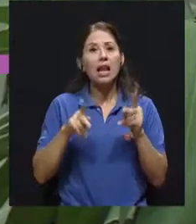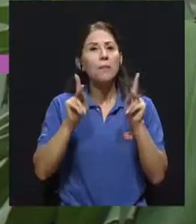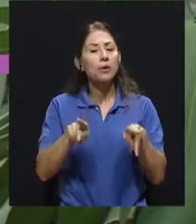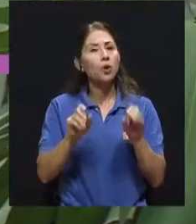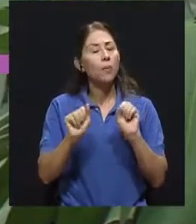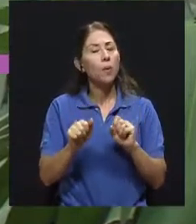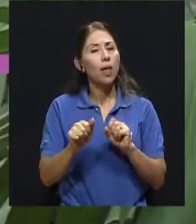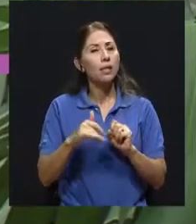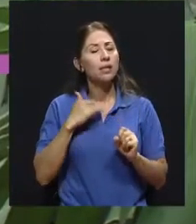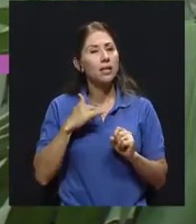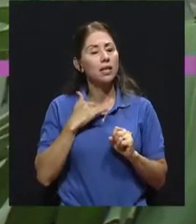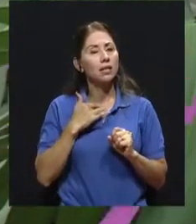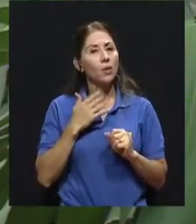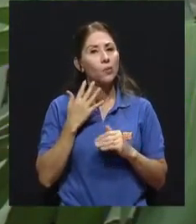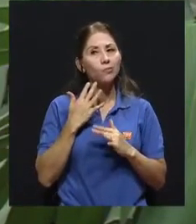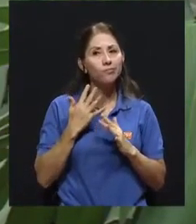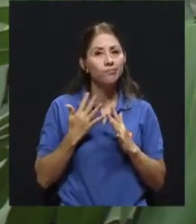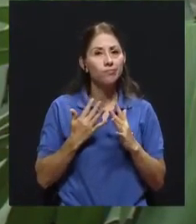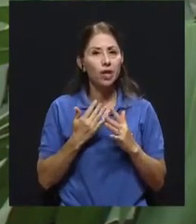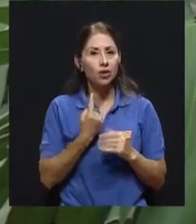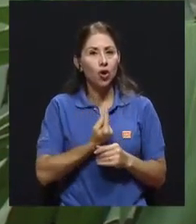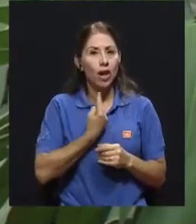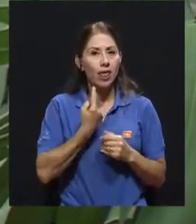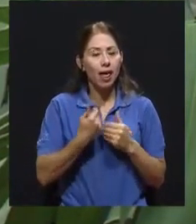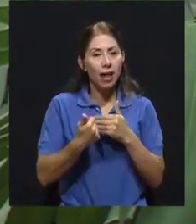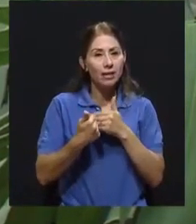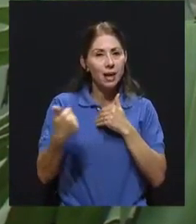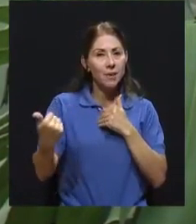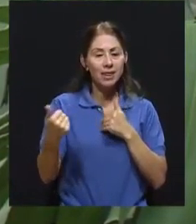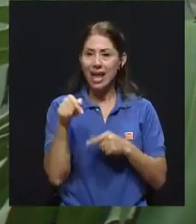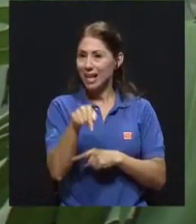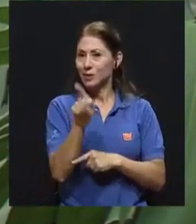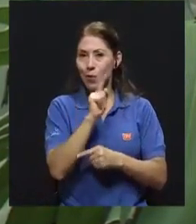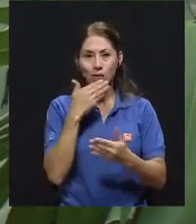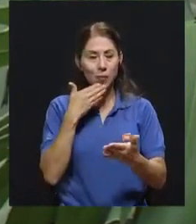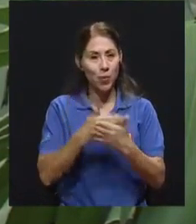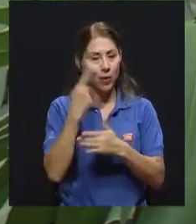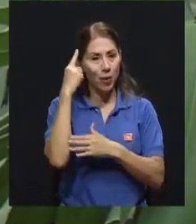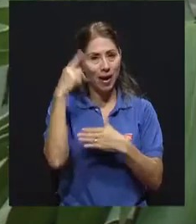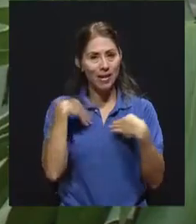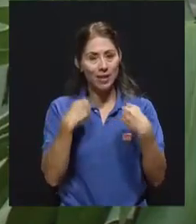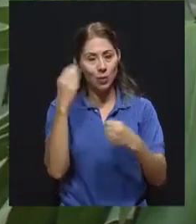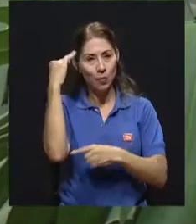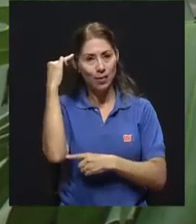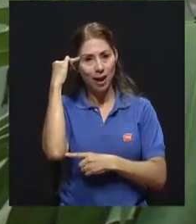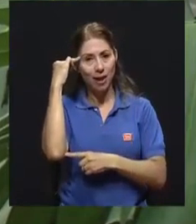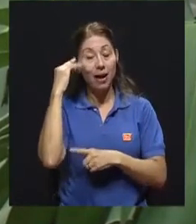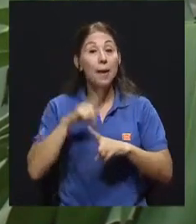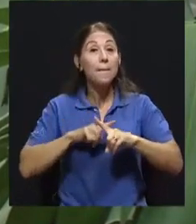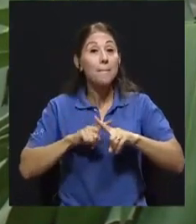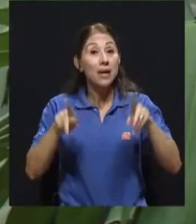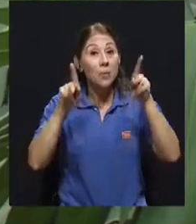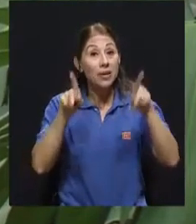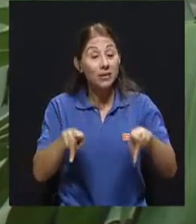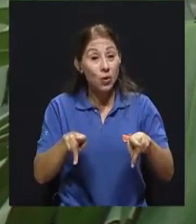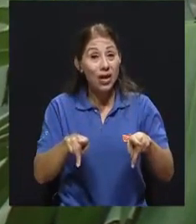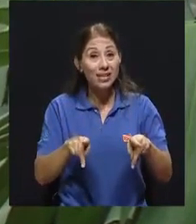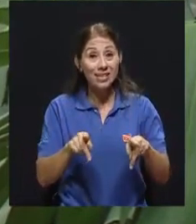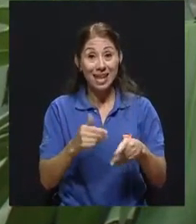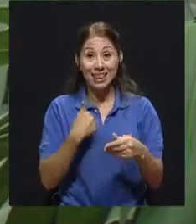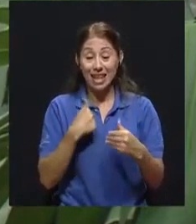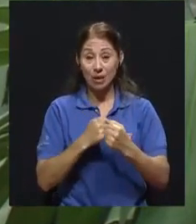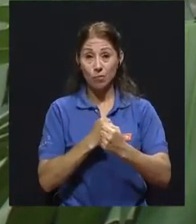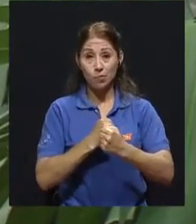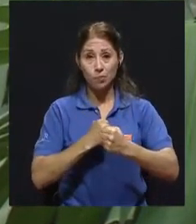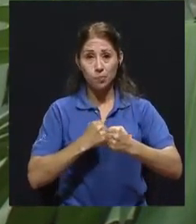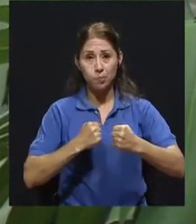soledad o de aislamiento. Eso de por sí no le hace bien a la salud mental de nadie, pero en esta condición puede agravarse aún más. Entonces